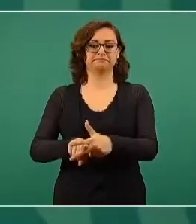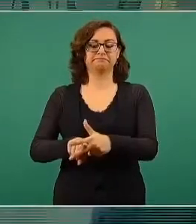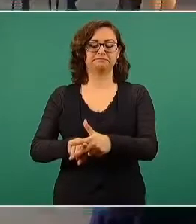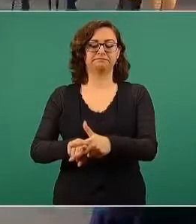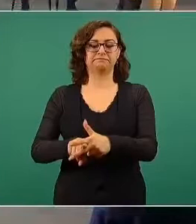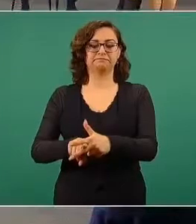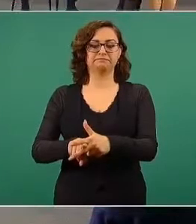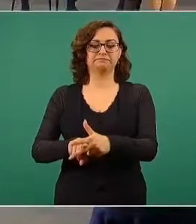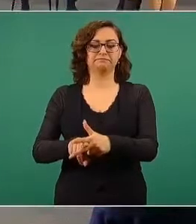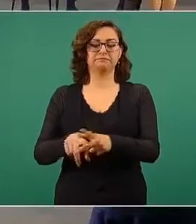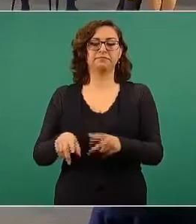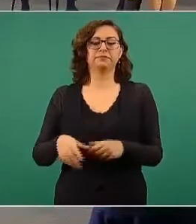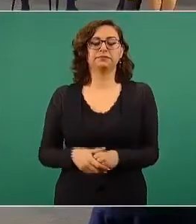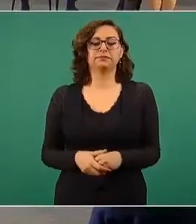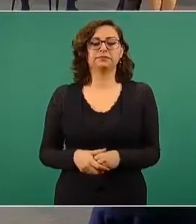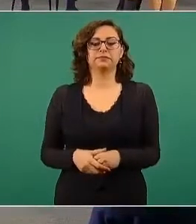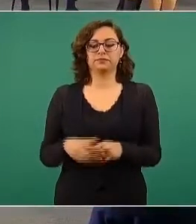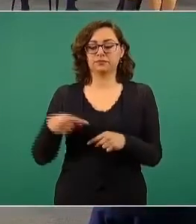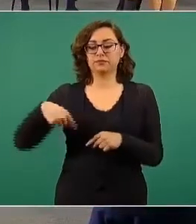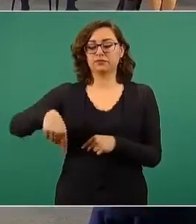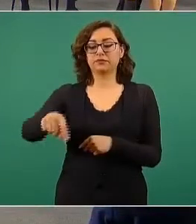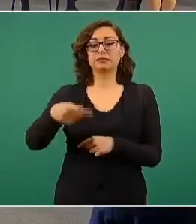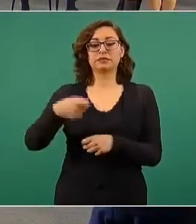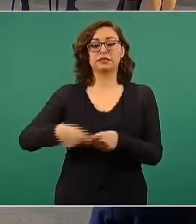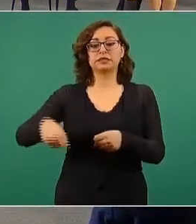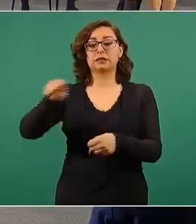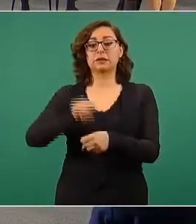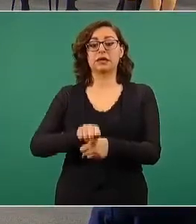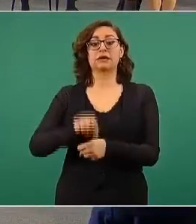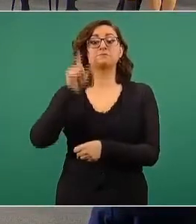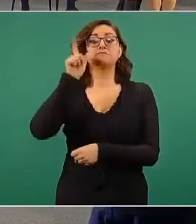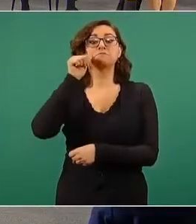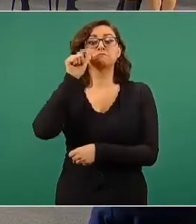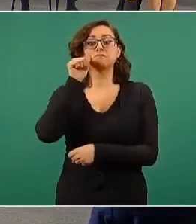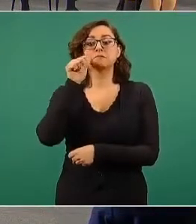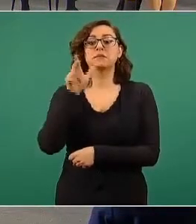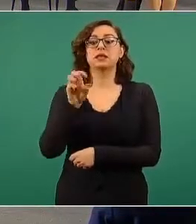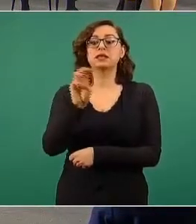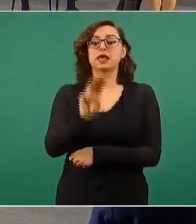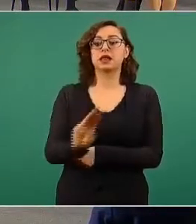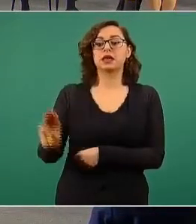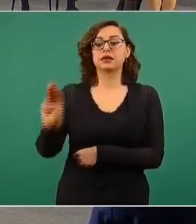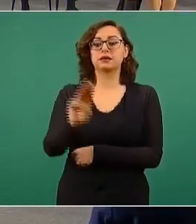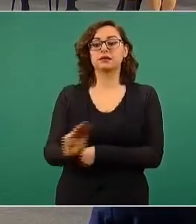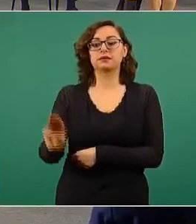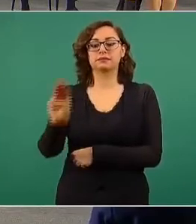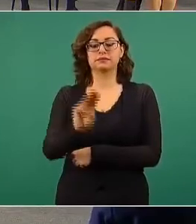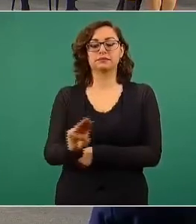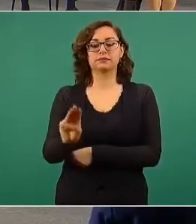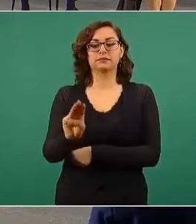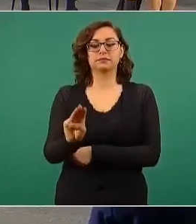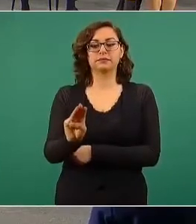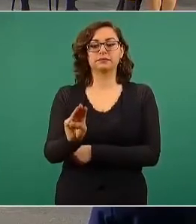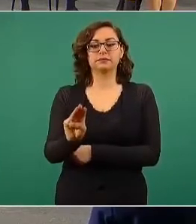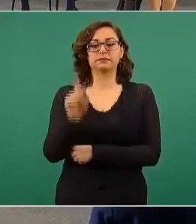Vamos a iniciar esta semana, el miércoles mañana,